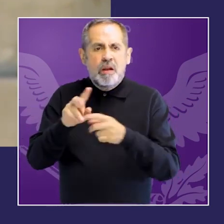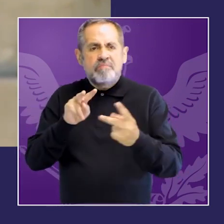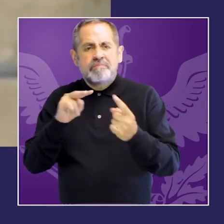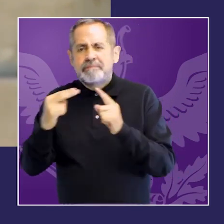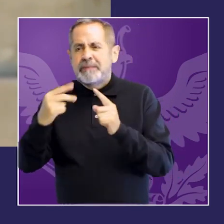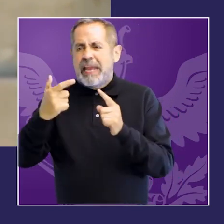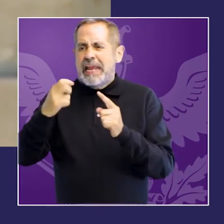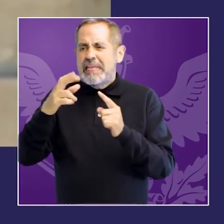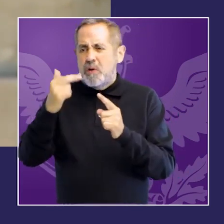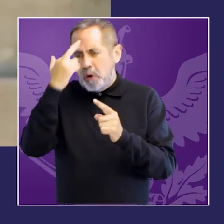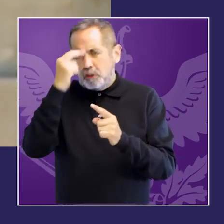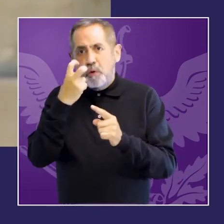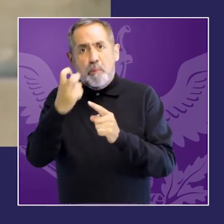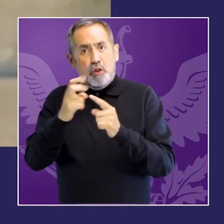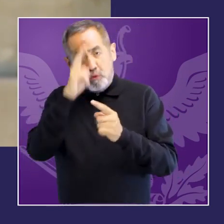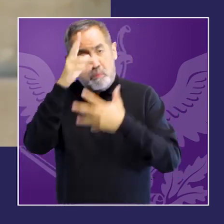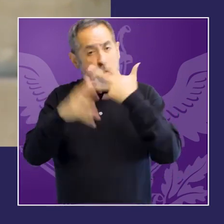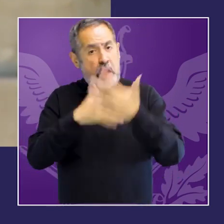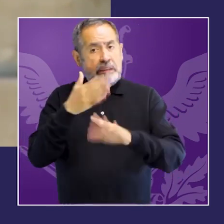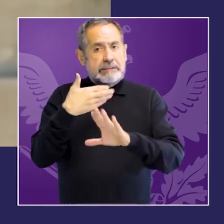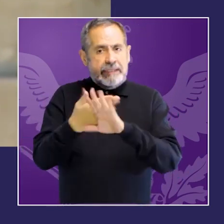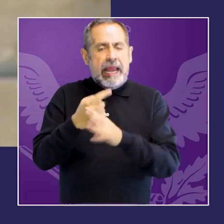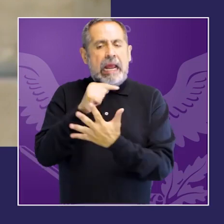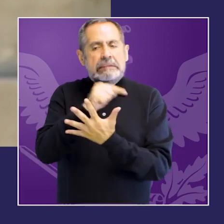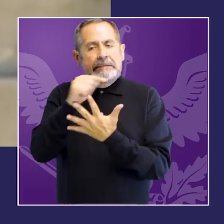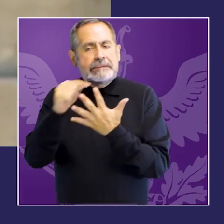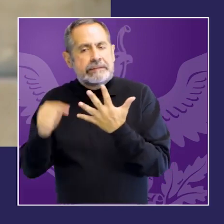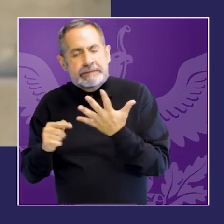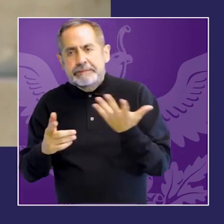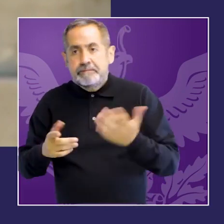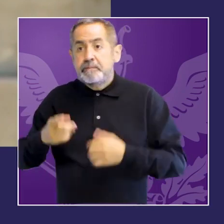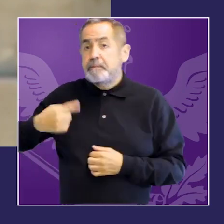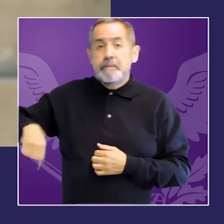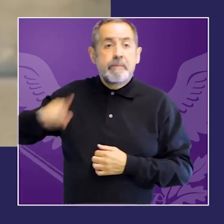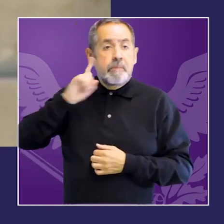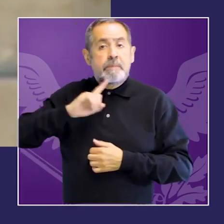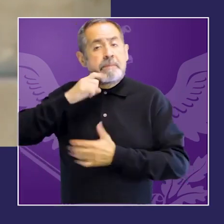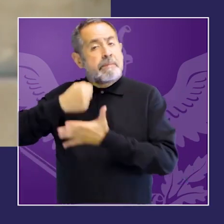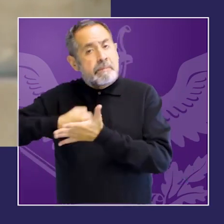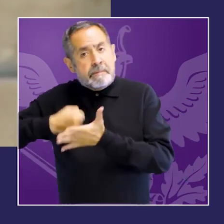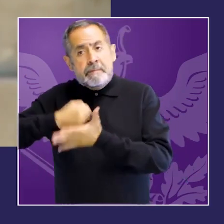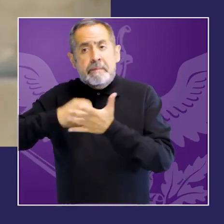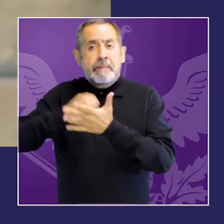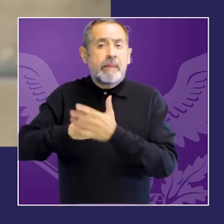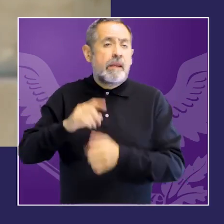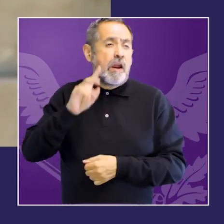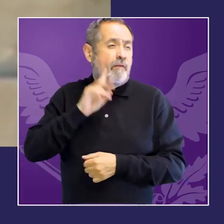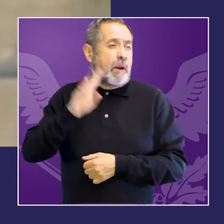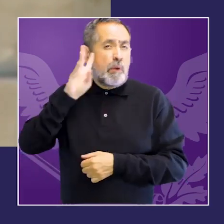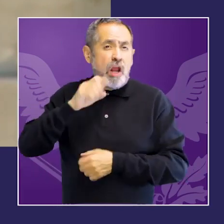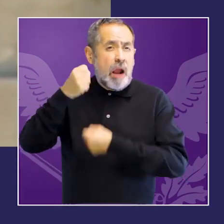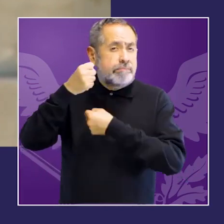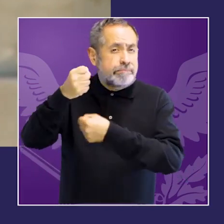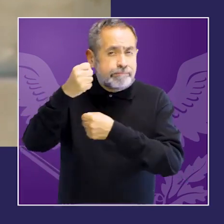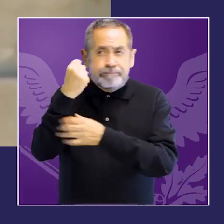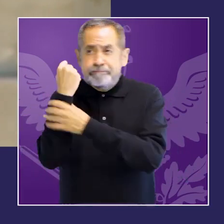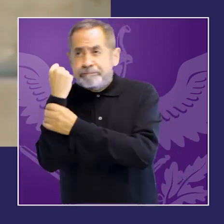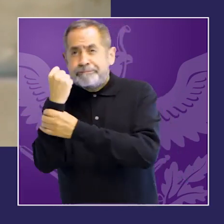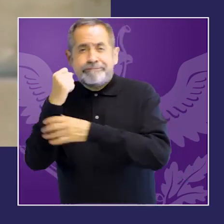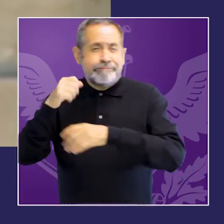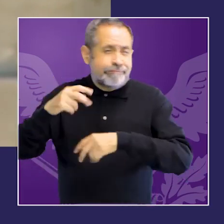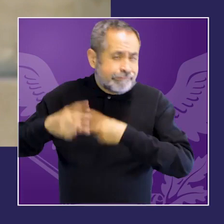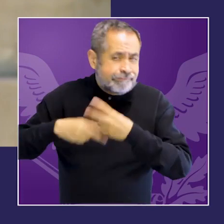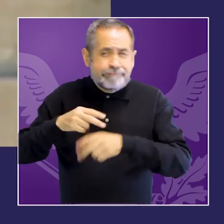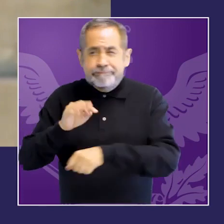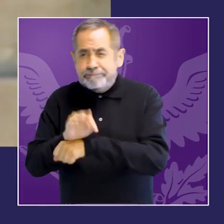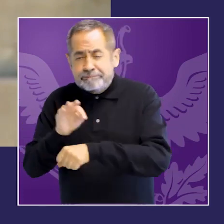en ámbitos públicos y privados sabemos que impactan en la vida, la salud, el bienestar, la dignidad de